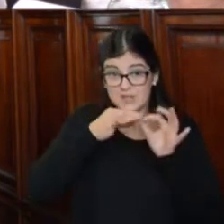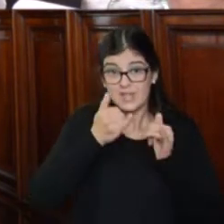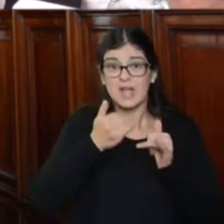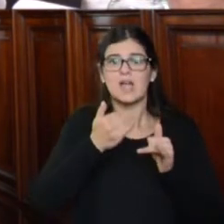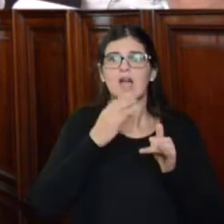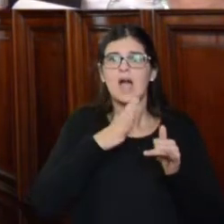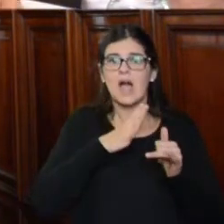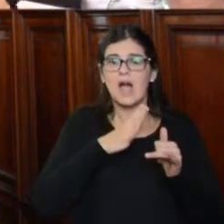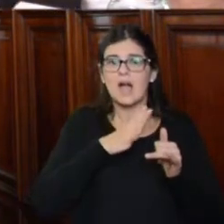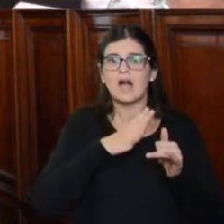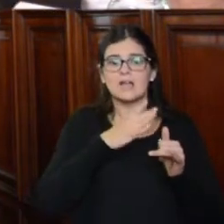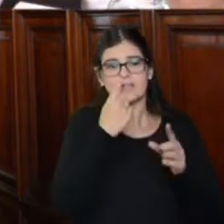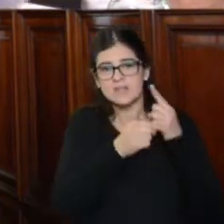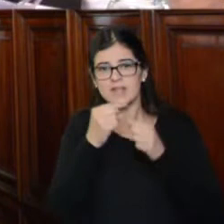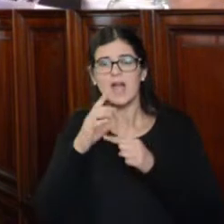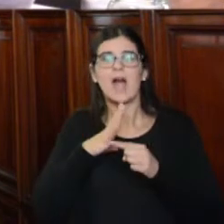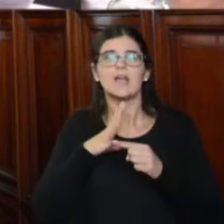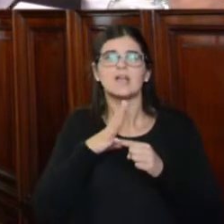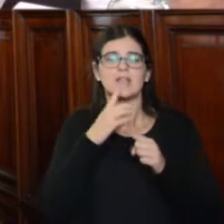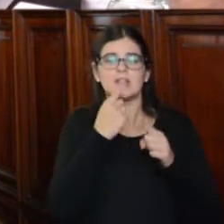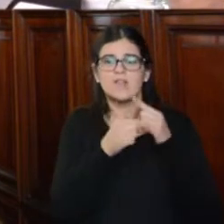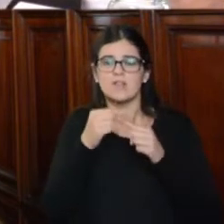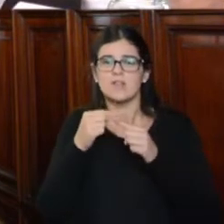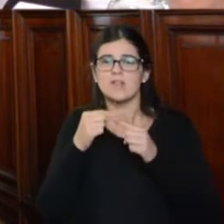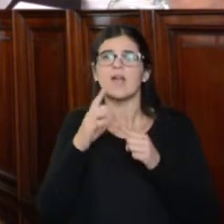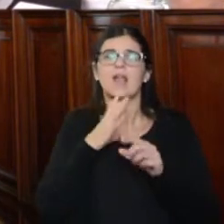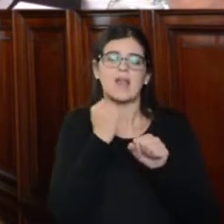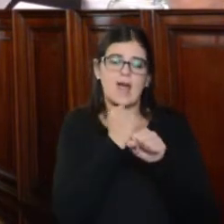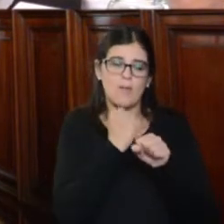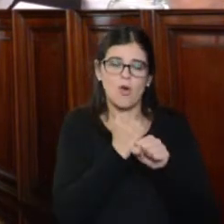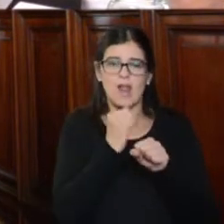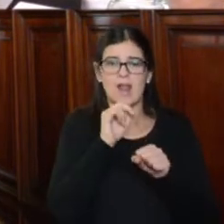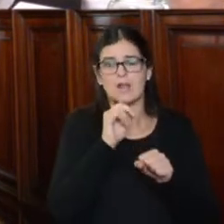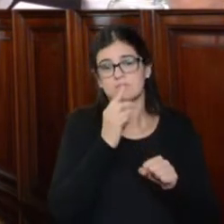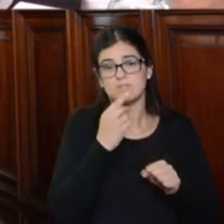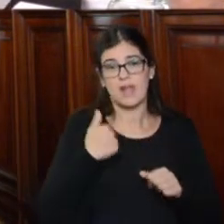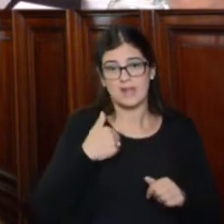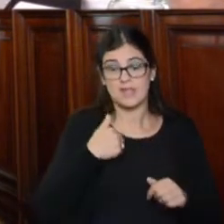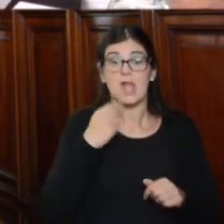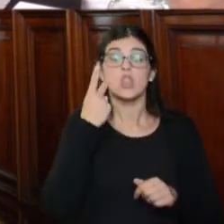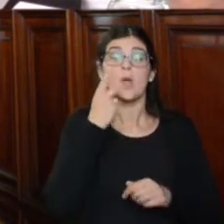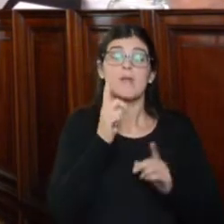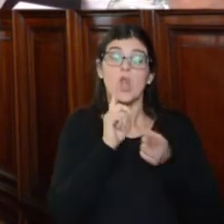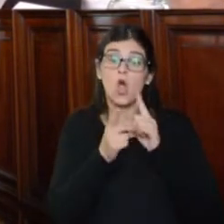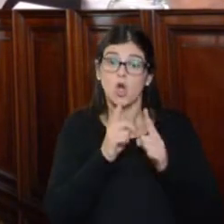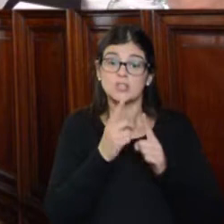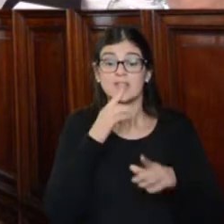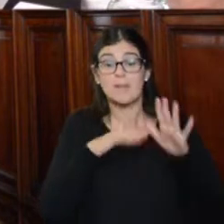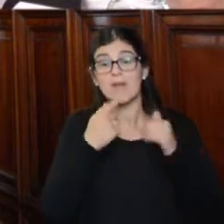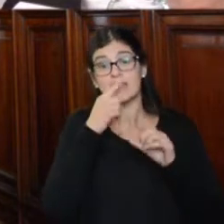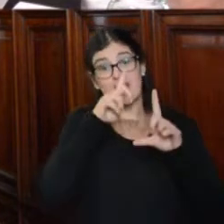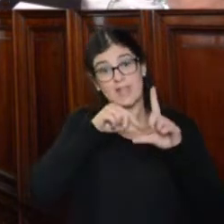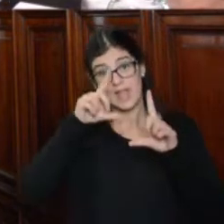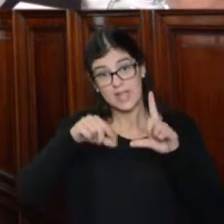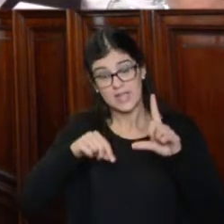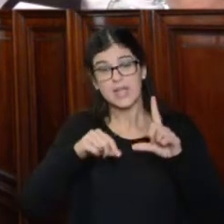alta litigiosidad existente en el Fuero Laboral Nacional. En el 2011, según las estadísticas,